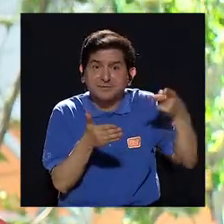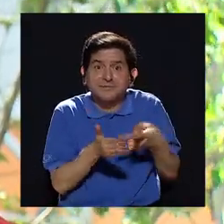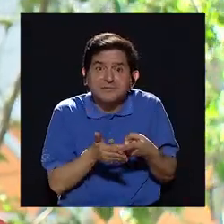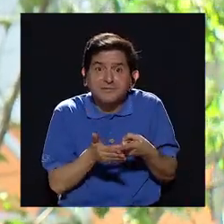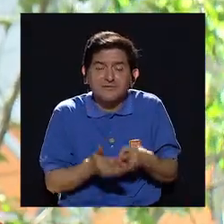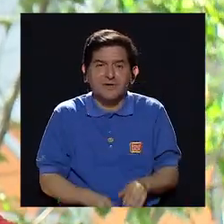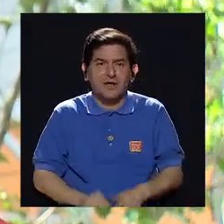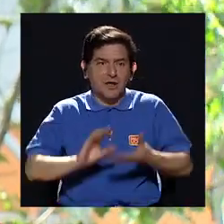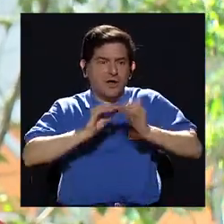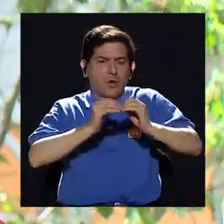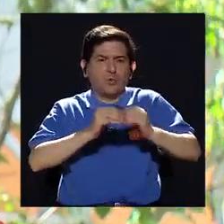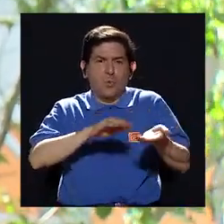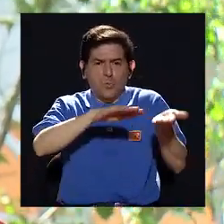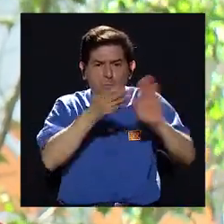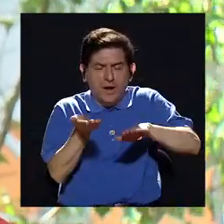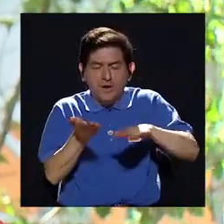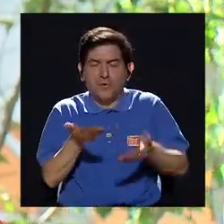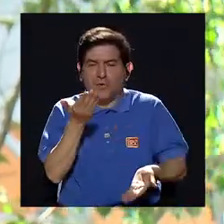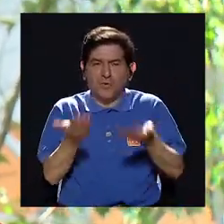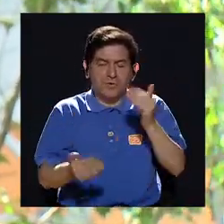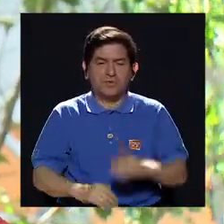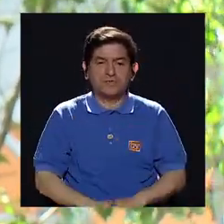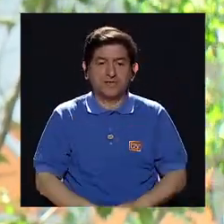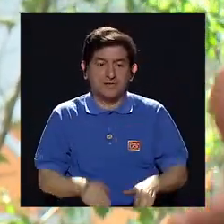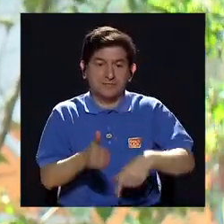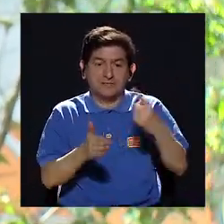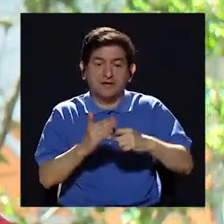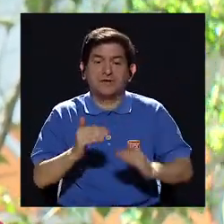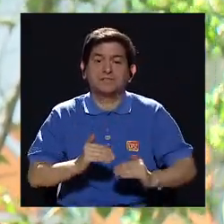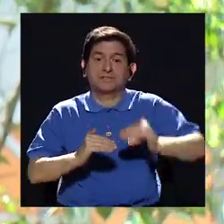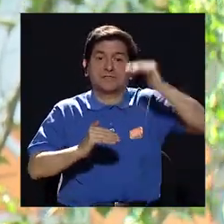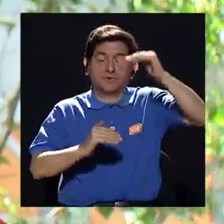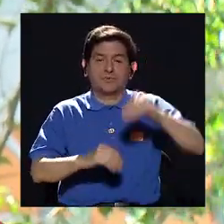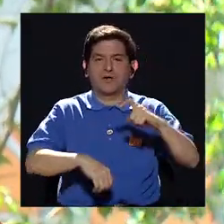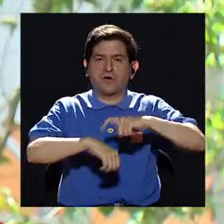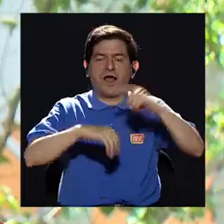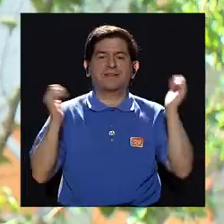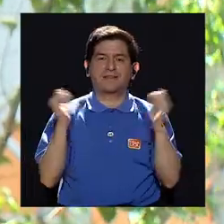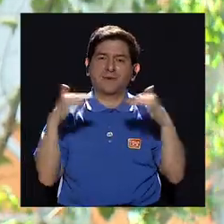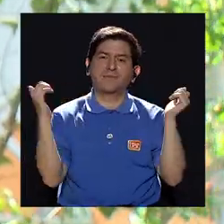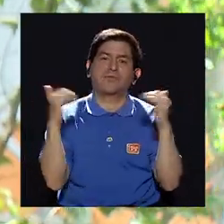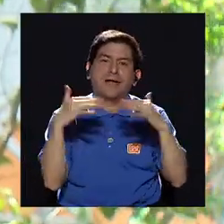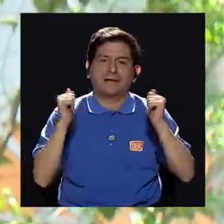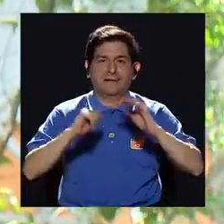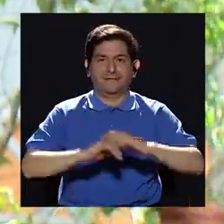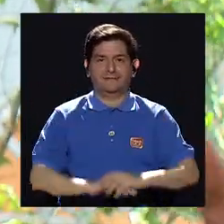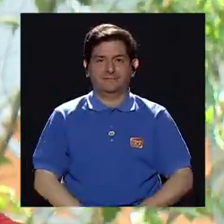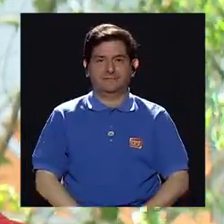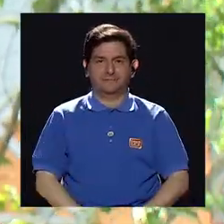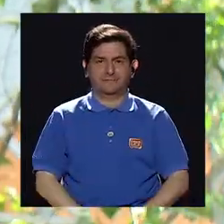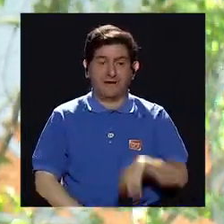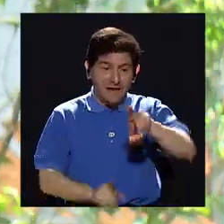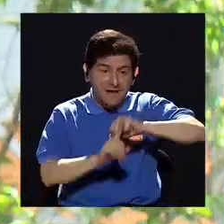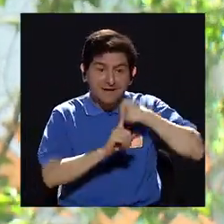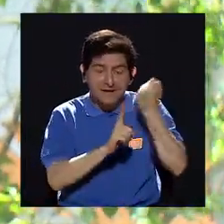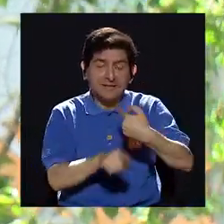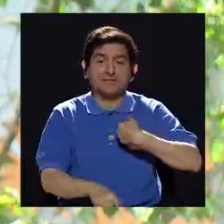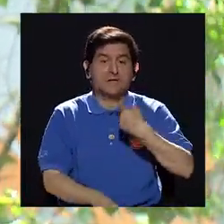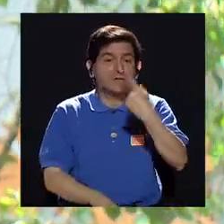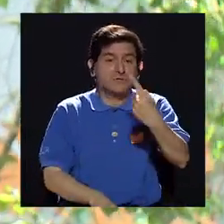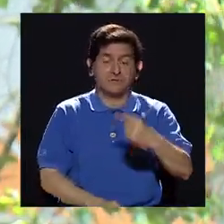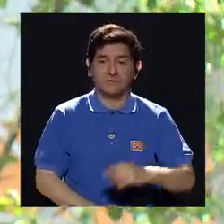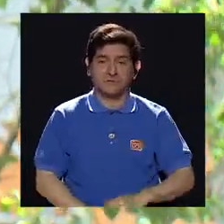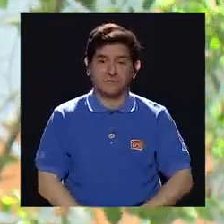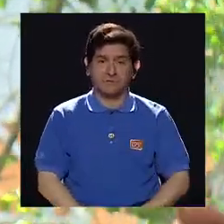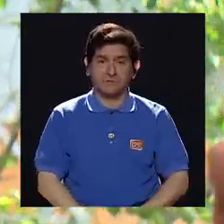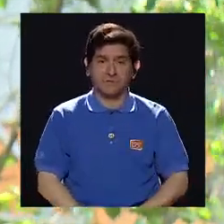significa un número de muertes incluso en algunos momentos mayores a los tiempos de la guerra. En estas condiciones yo diría